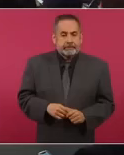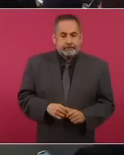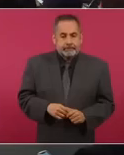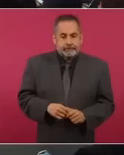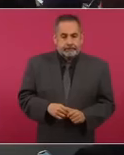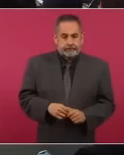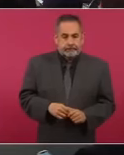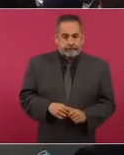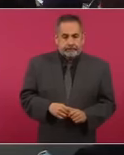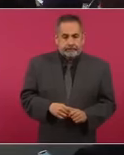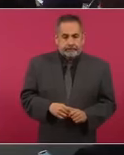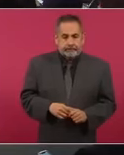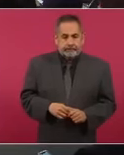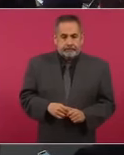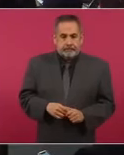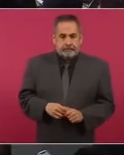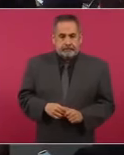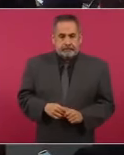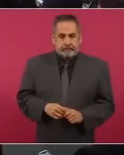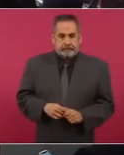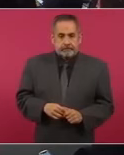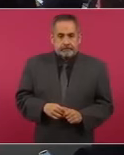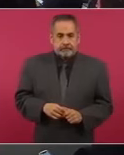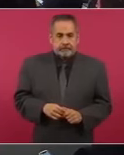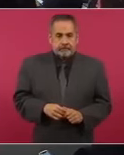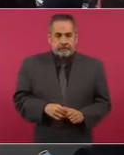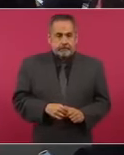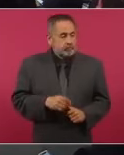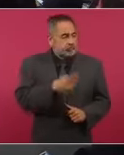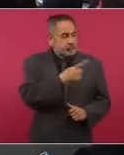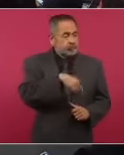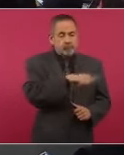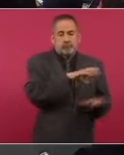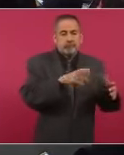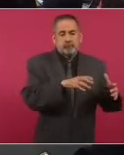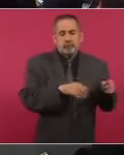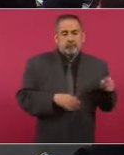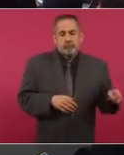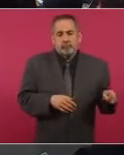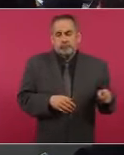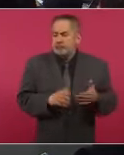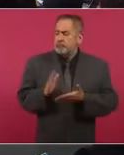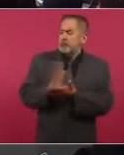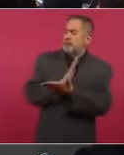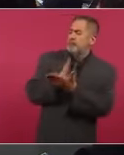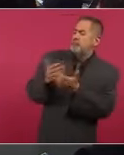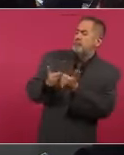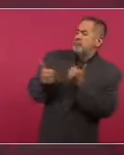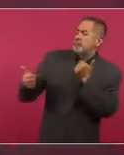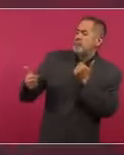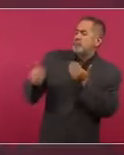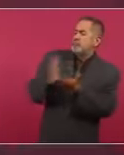Y ellos, refugiándose en que son un poder independiente,